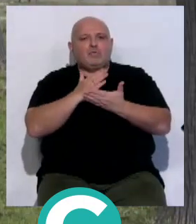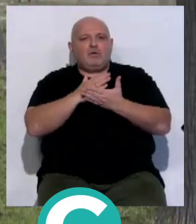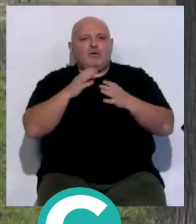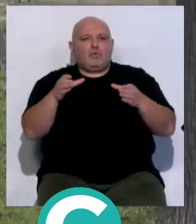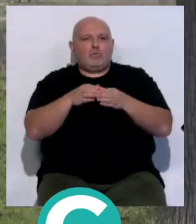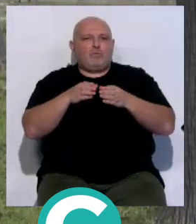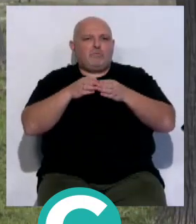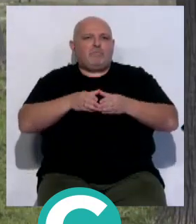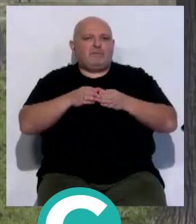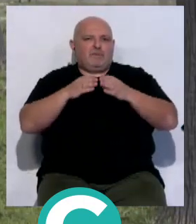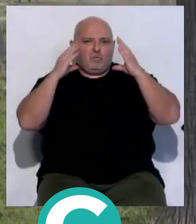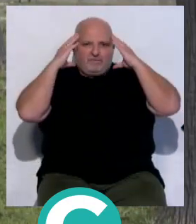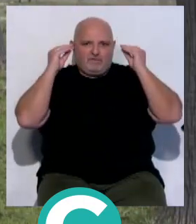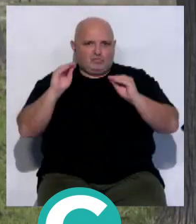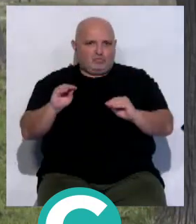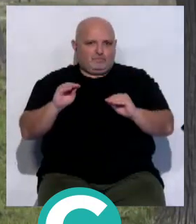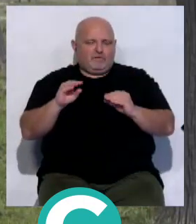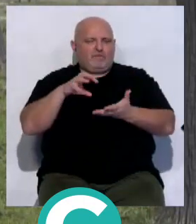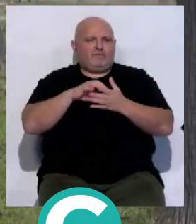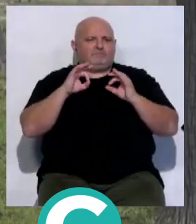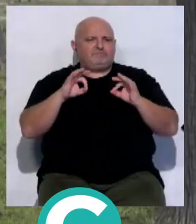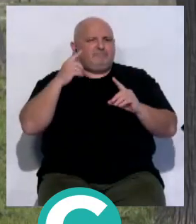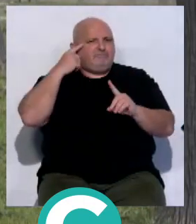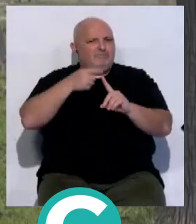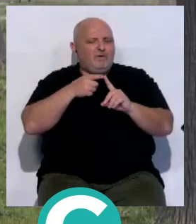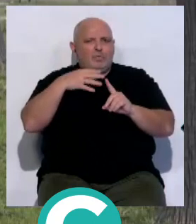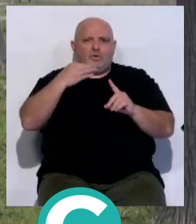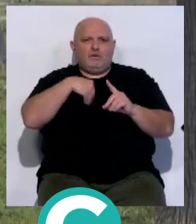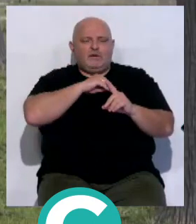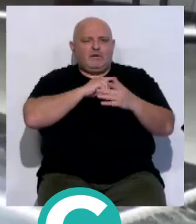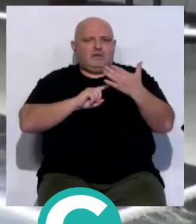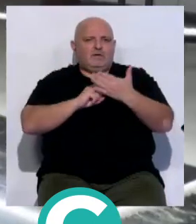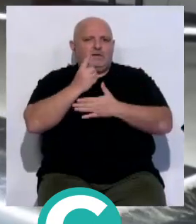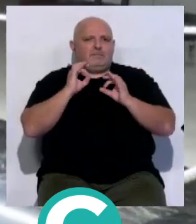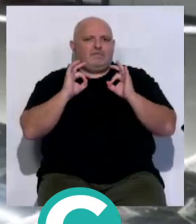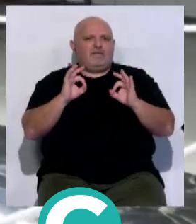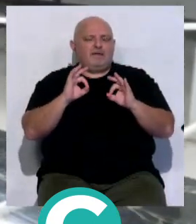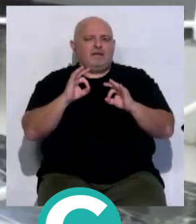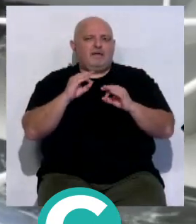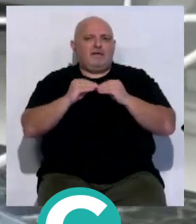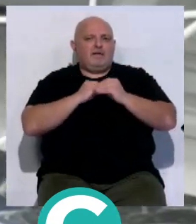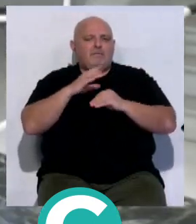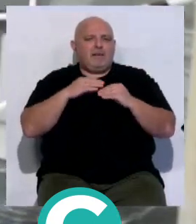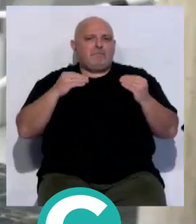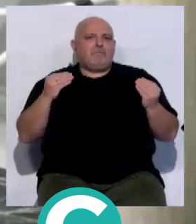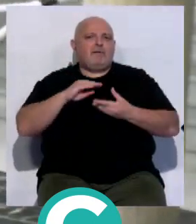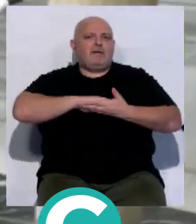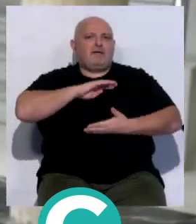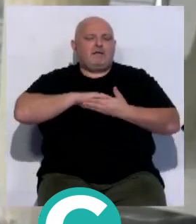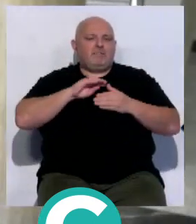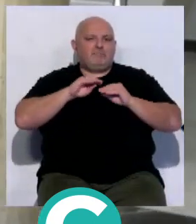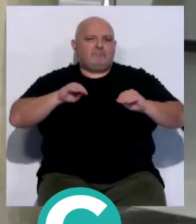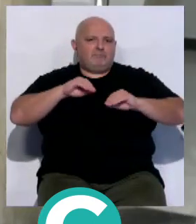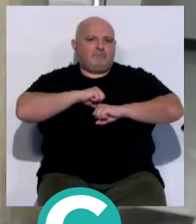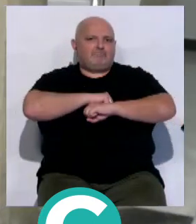Grupo Marítimo de la Benemérita, un centro especializado único en España y pionero en su especialidad que servirá para mejorar la capacitación de